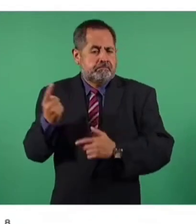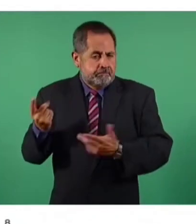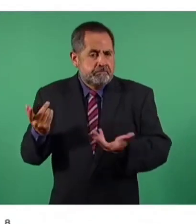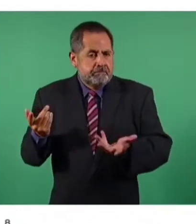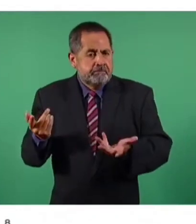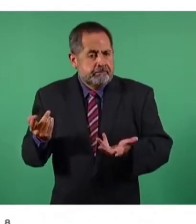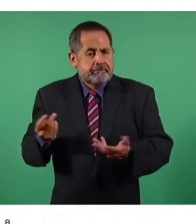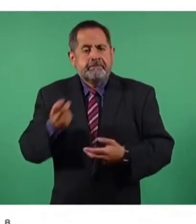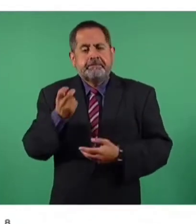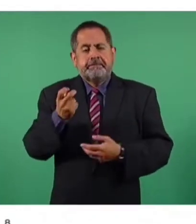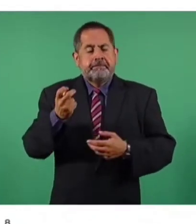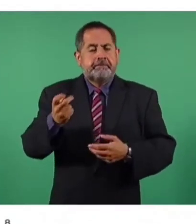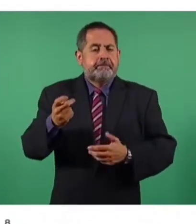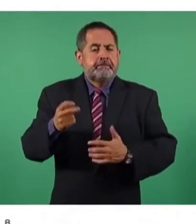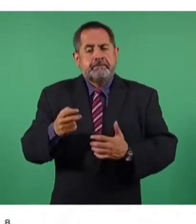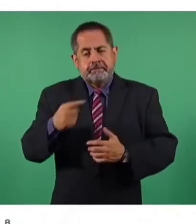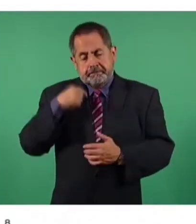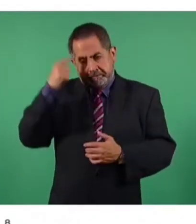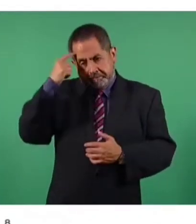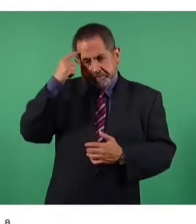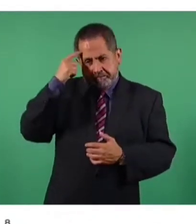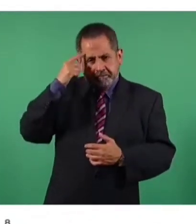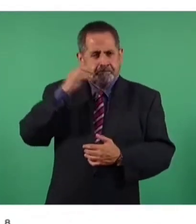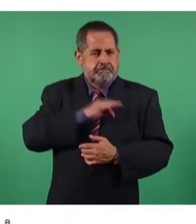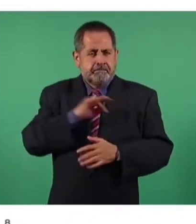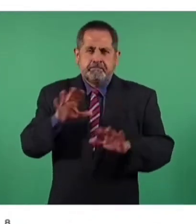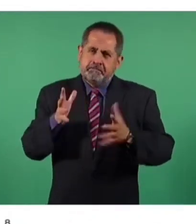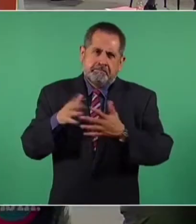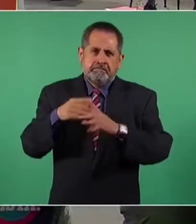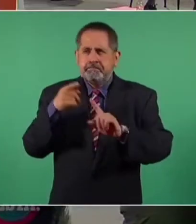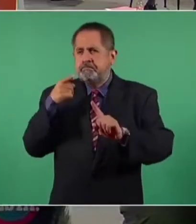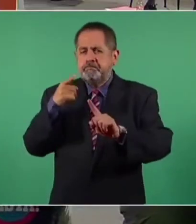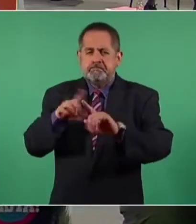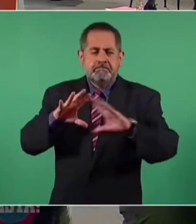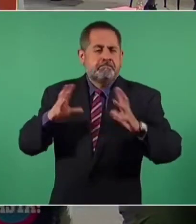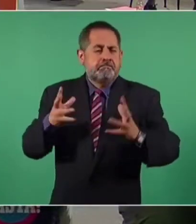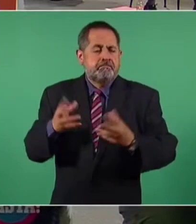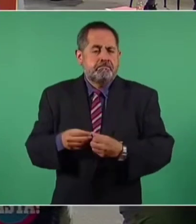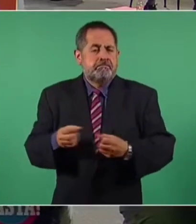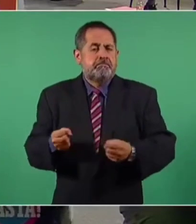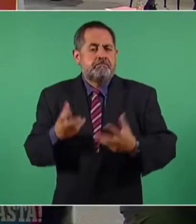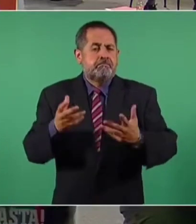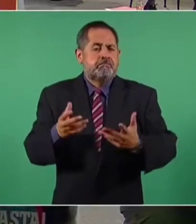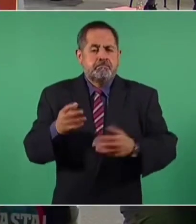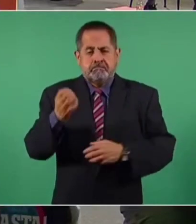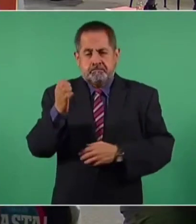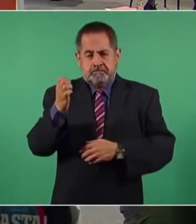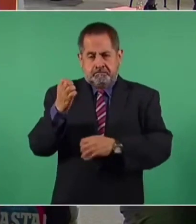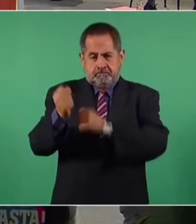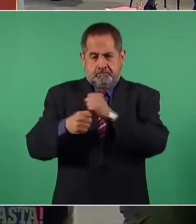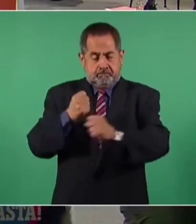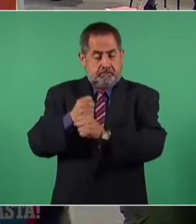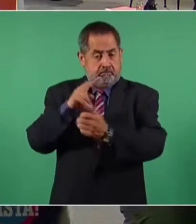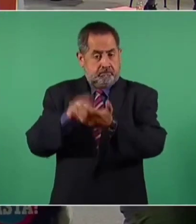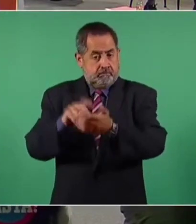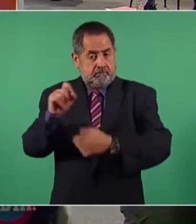con lo que tendríamos el objetivo de enero del 2022